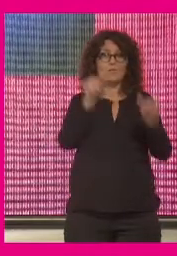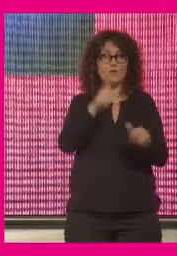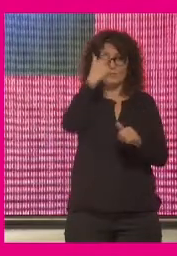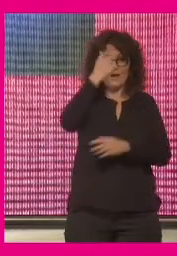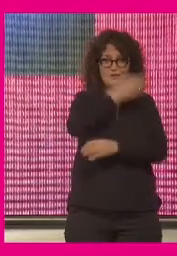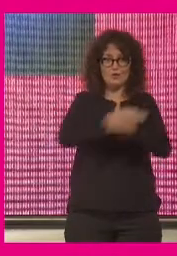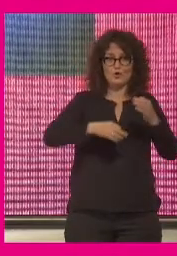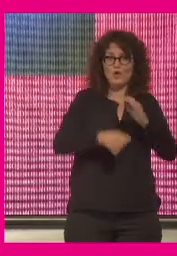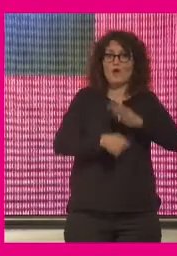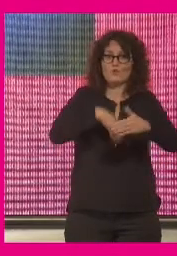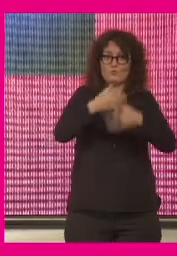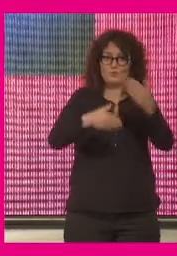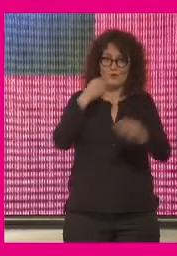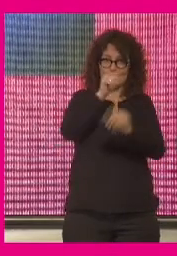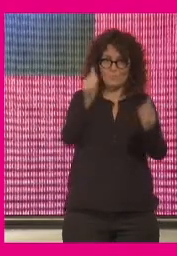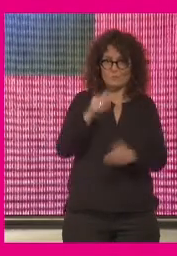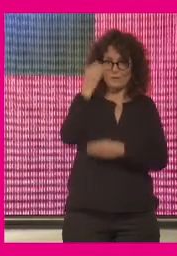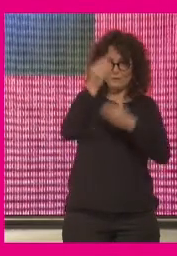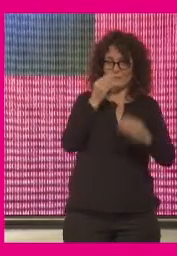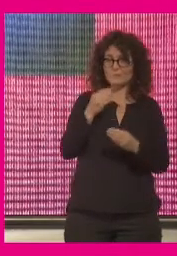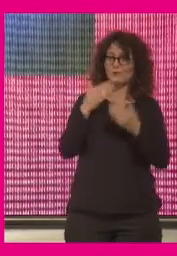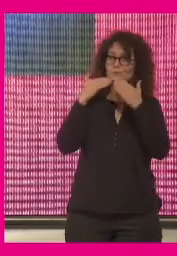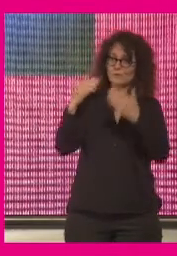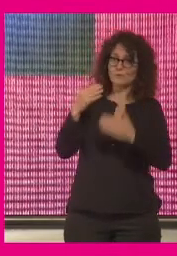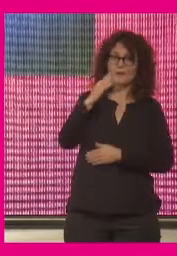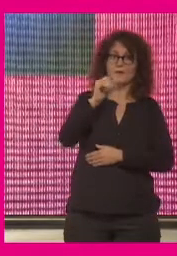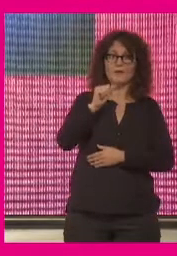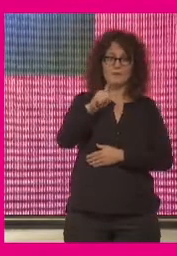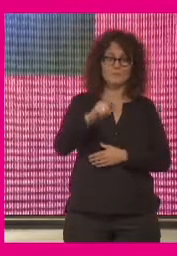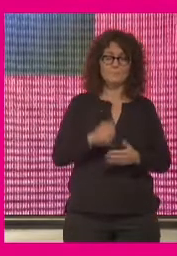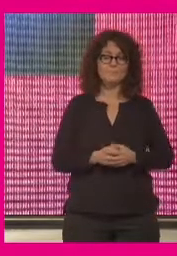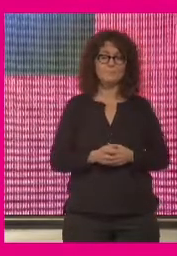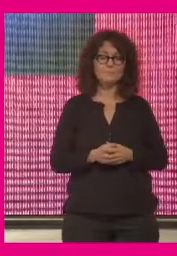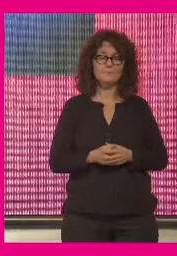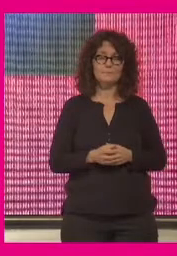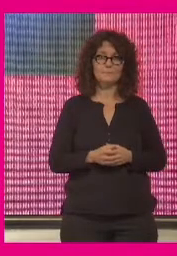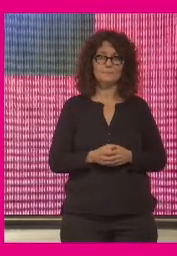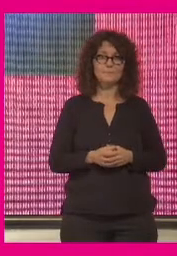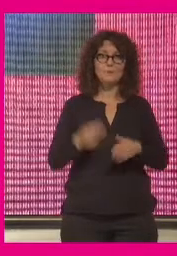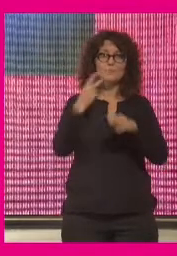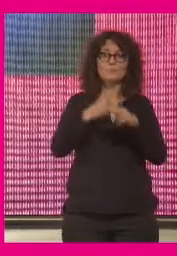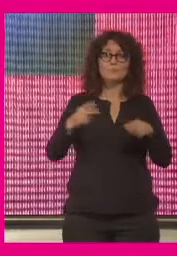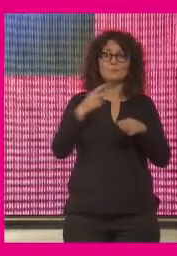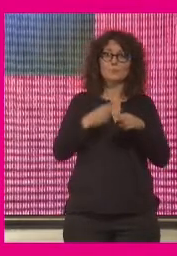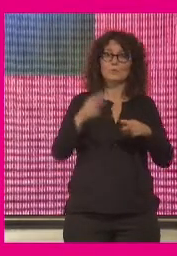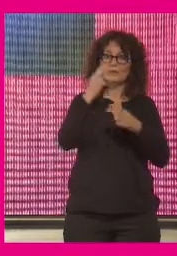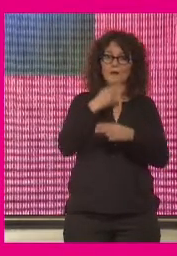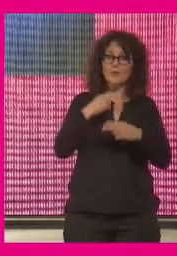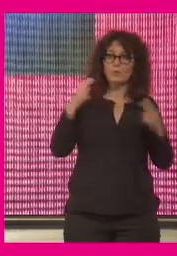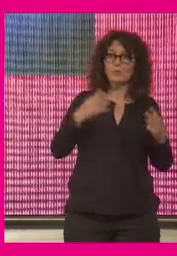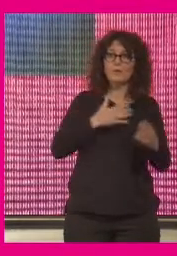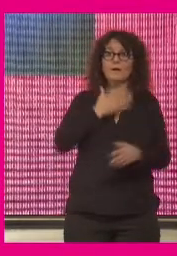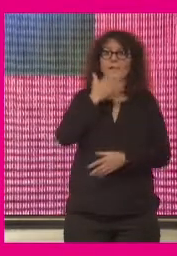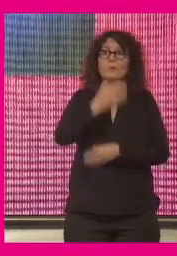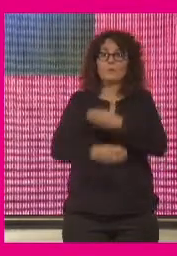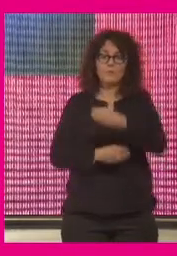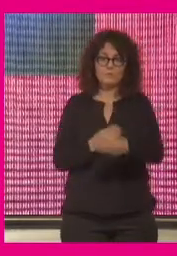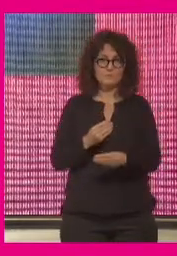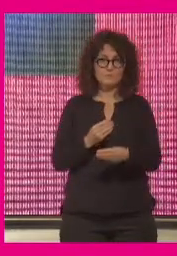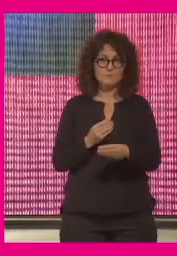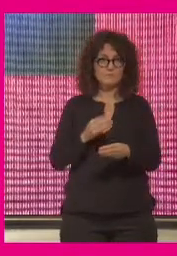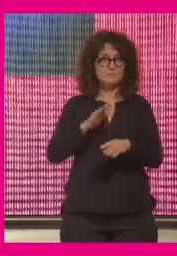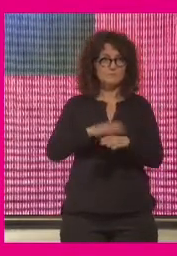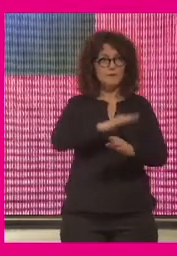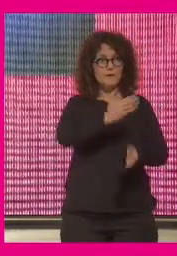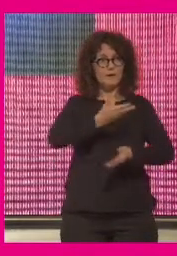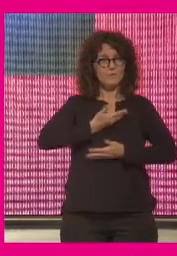biológica y social muchísimas muchísimas Daniel Carma ¿qué puede hacer una política pública para ayudar a esto para ayudarnos